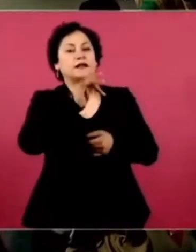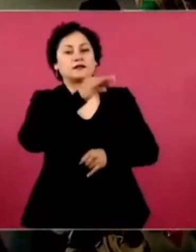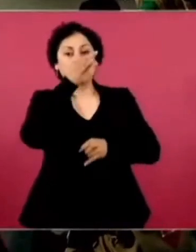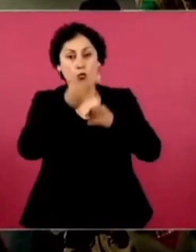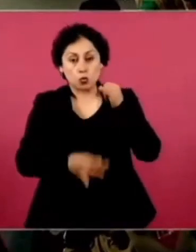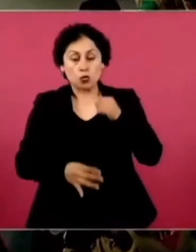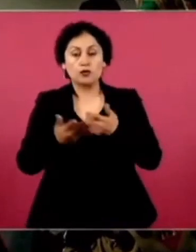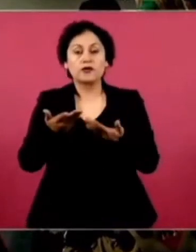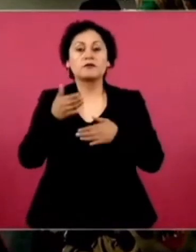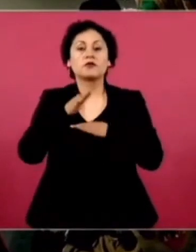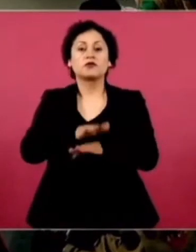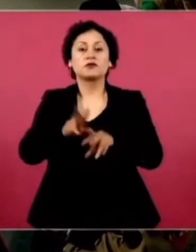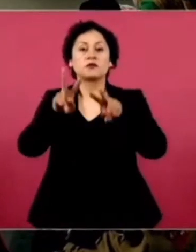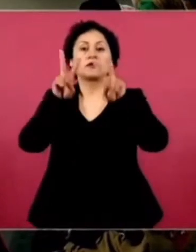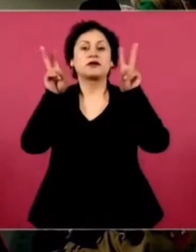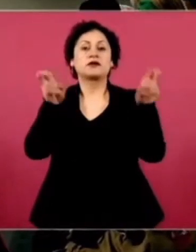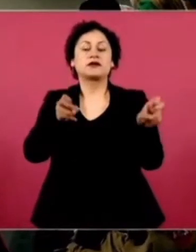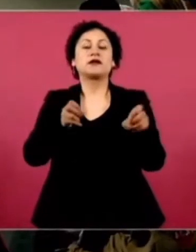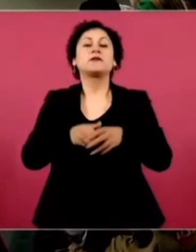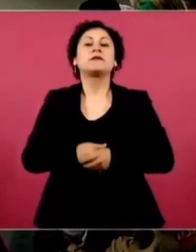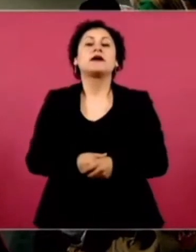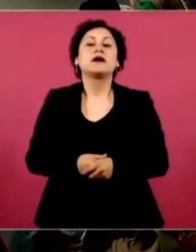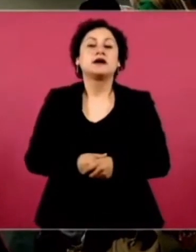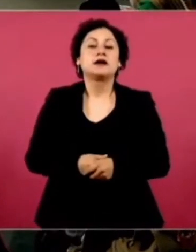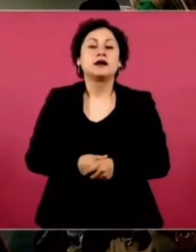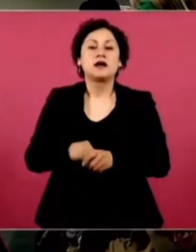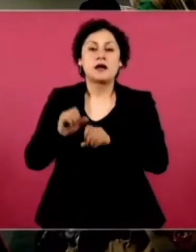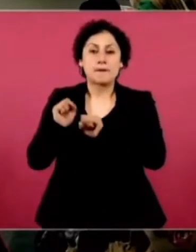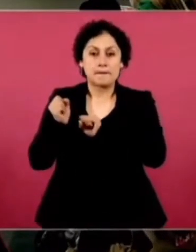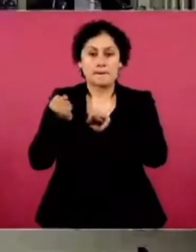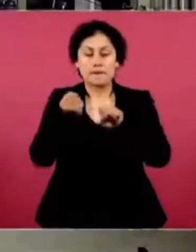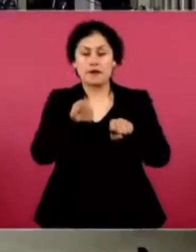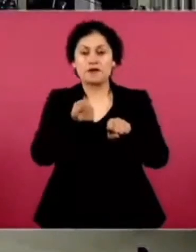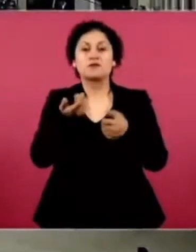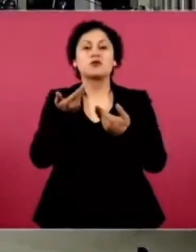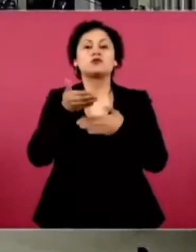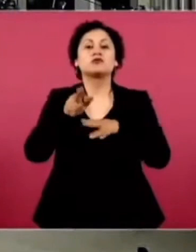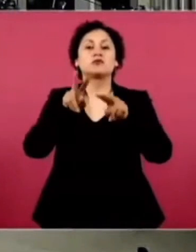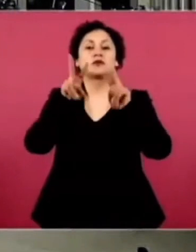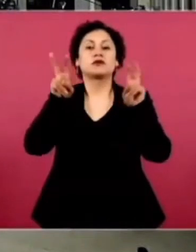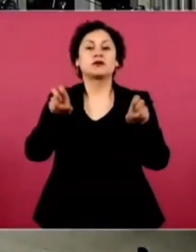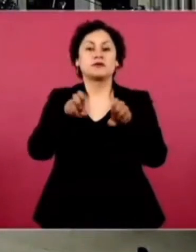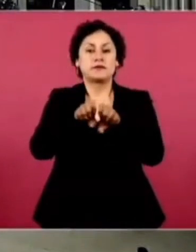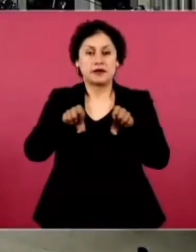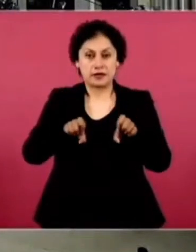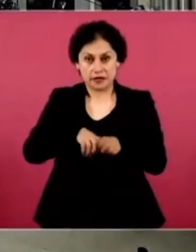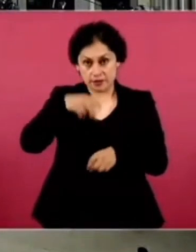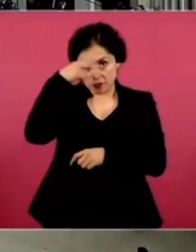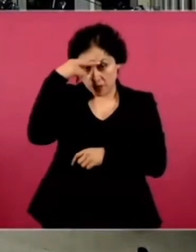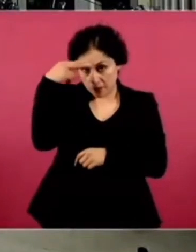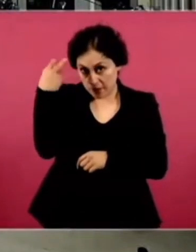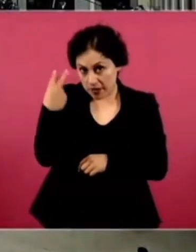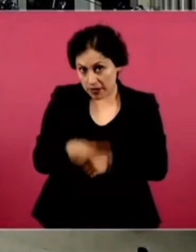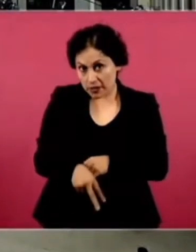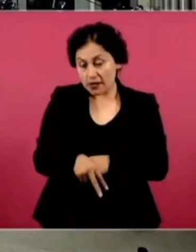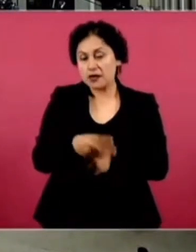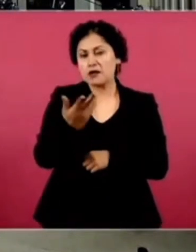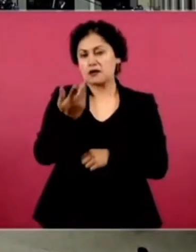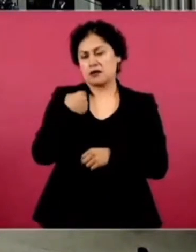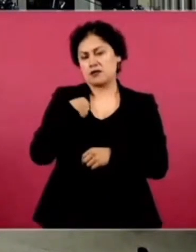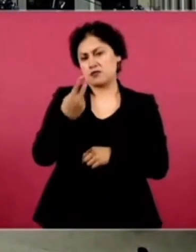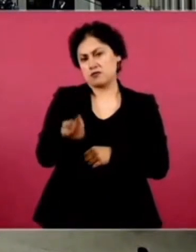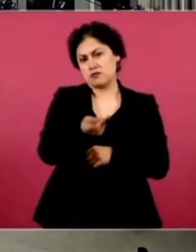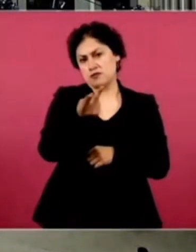El del béisbol que mi compañera hace unos días vino a mencionar en torno a la Liga Mexicana de esta disciplina del béisbol. Preguntarle,